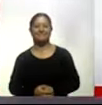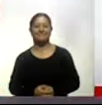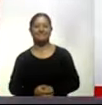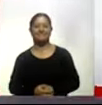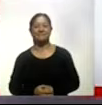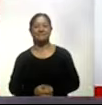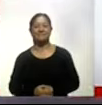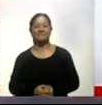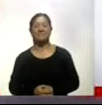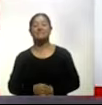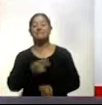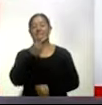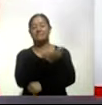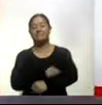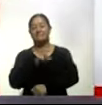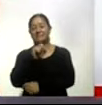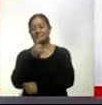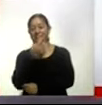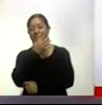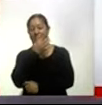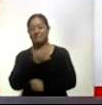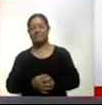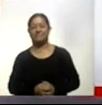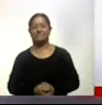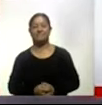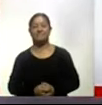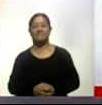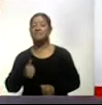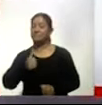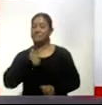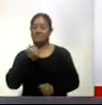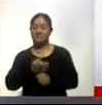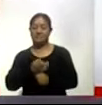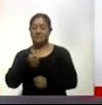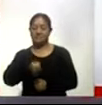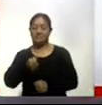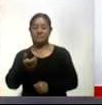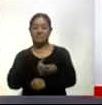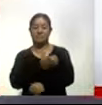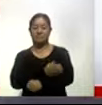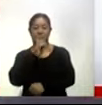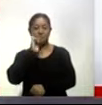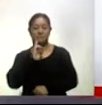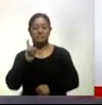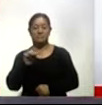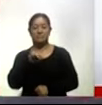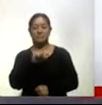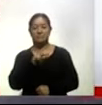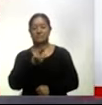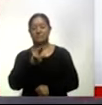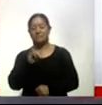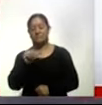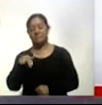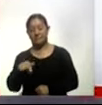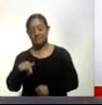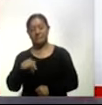y bien son las 2 de la tarde con 21 minutos aprovecho para saludar a nuestra compañera reportera Marian Gómez